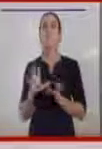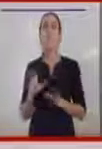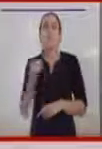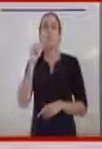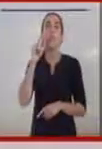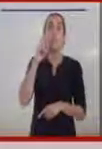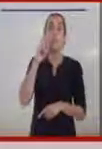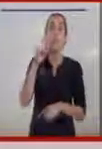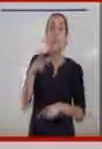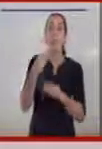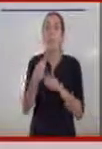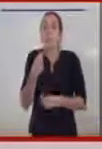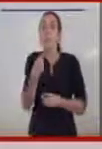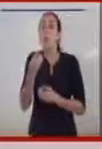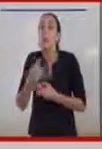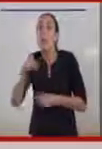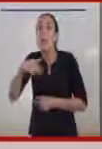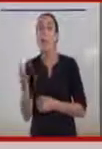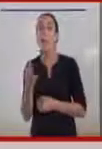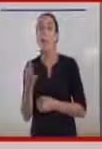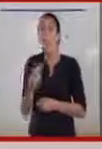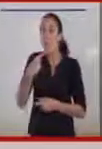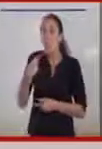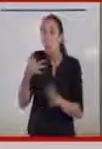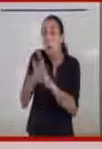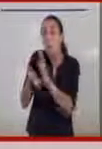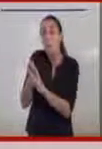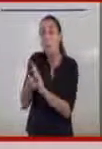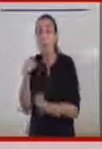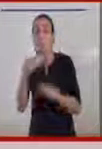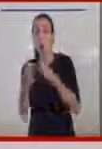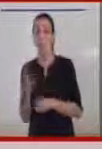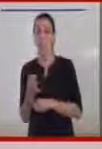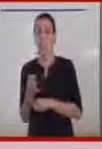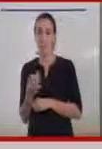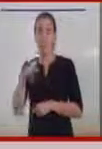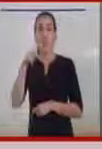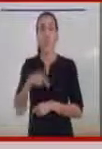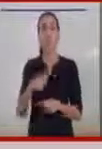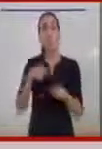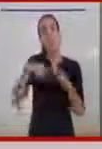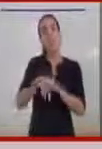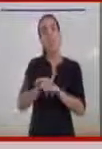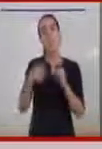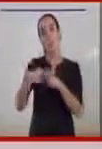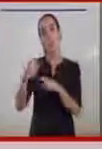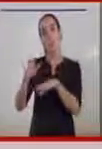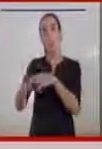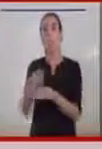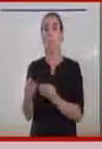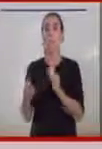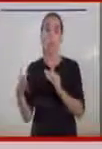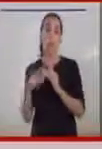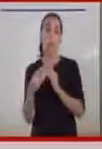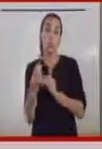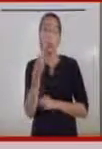lo que haces. Entonces, yo os comento, nosotros estamos desarrollando siempre productos para el consumidor en